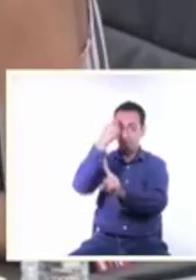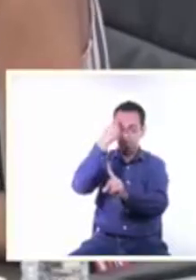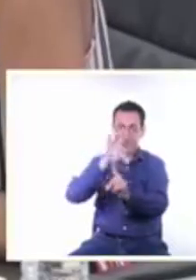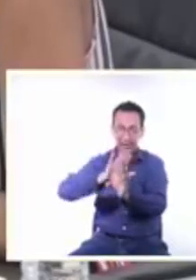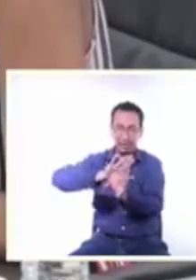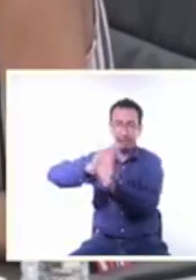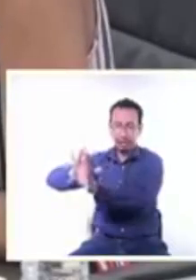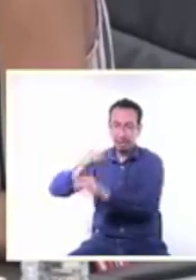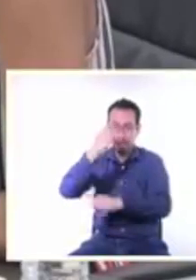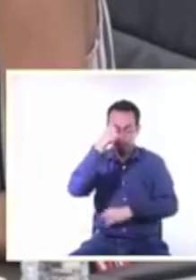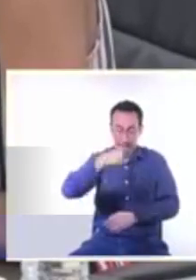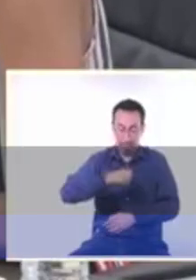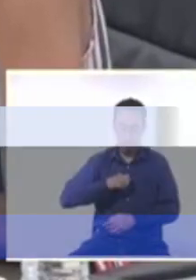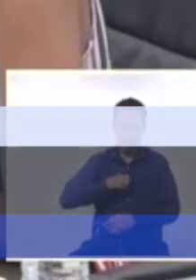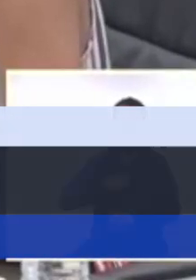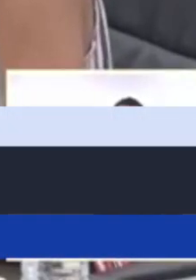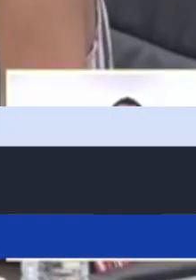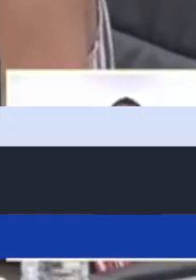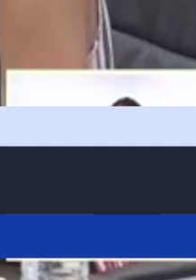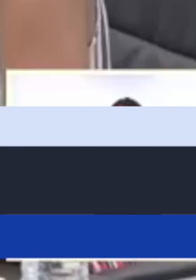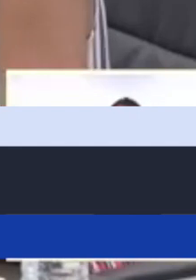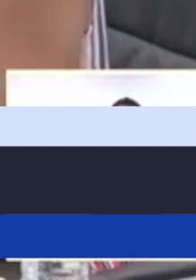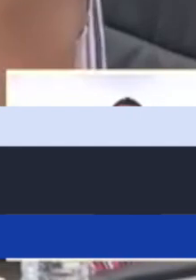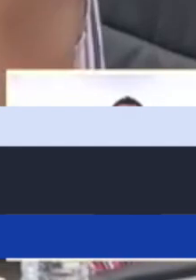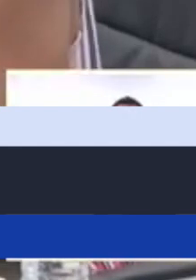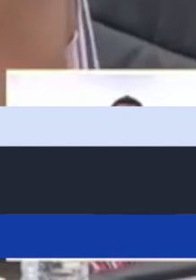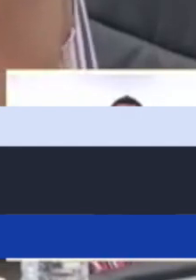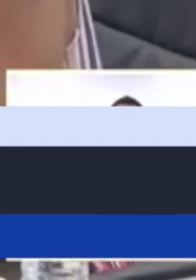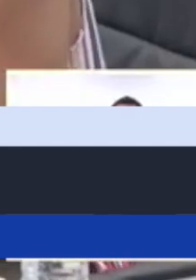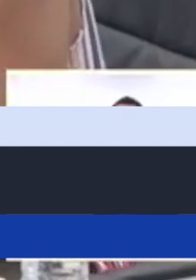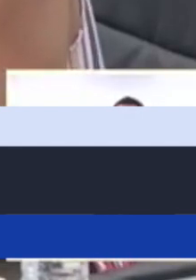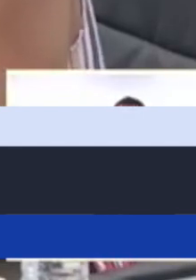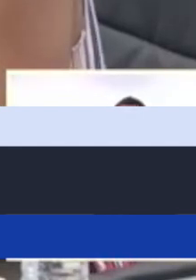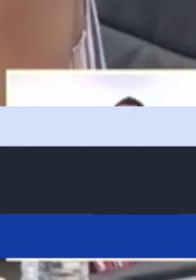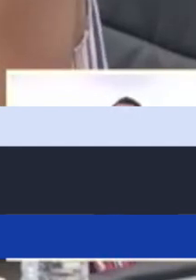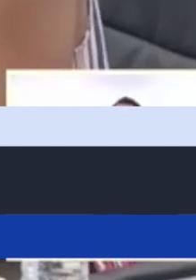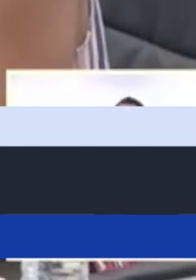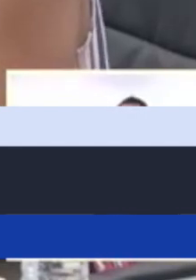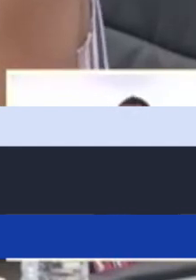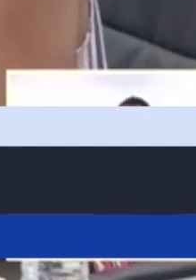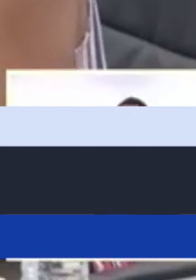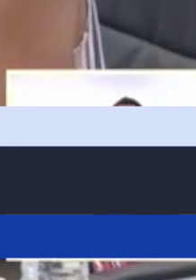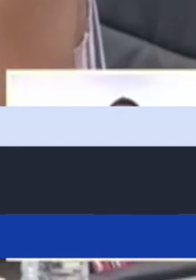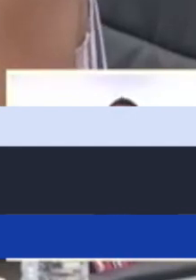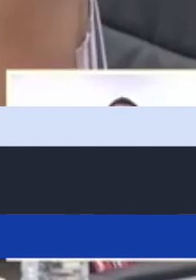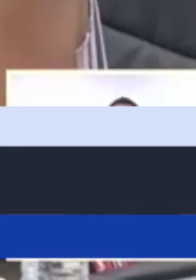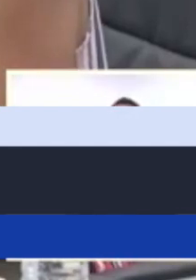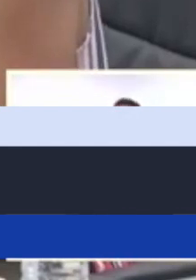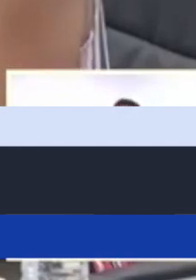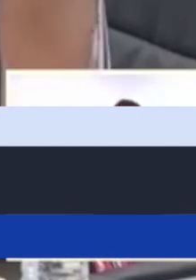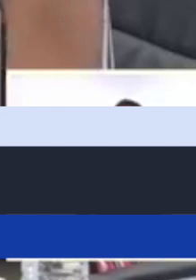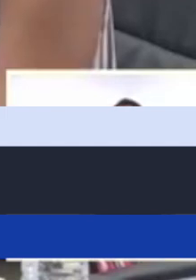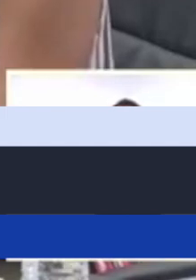personal que las autoridades electorales debemos trabajar para construir una